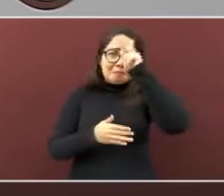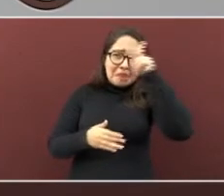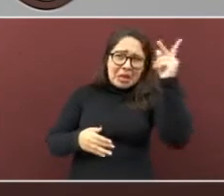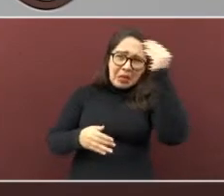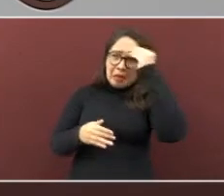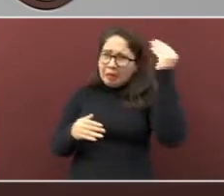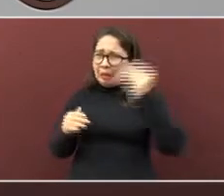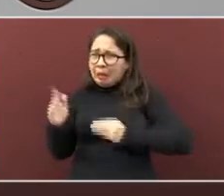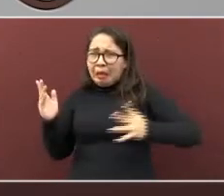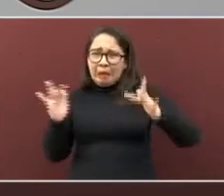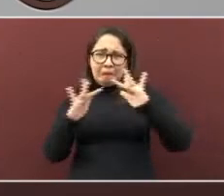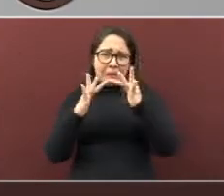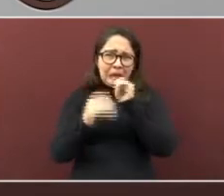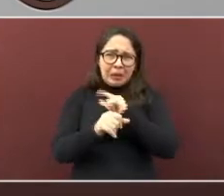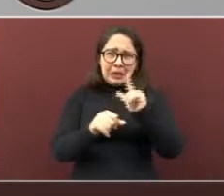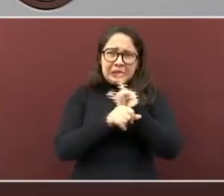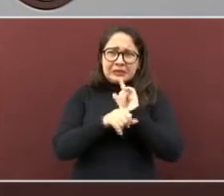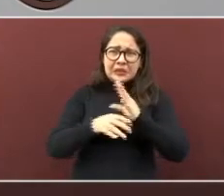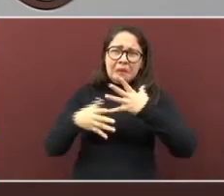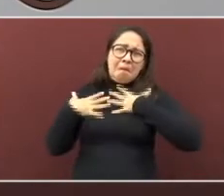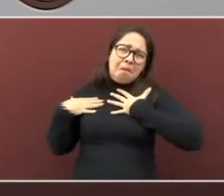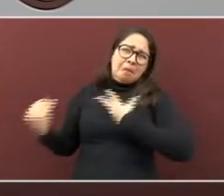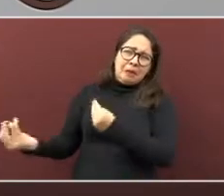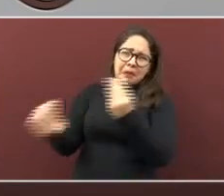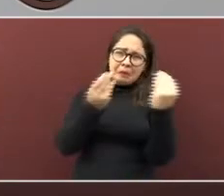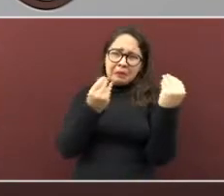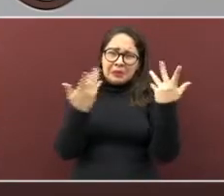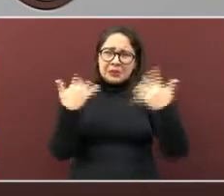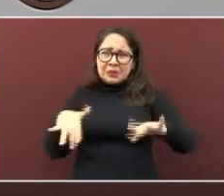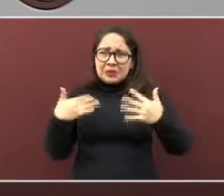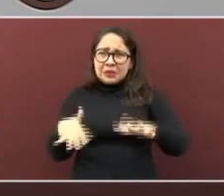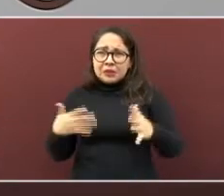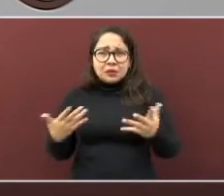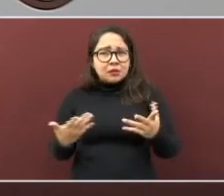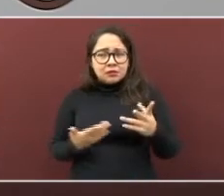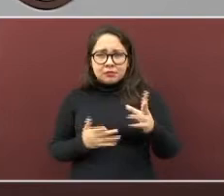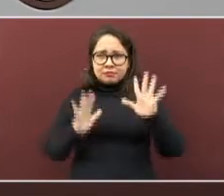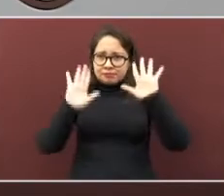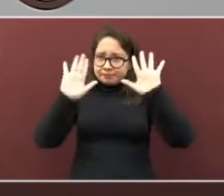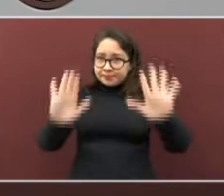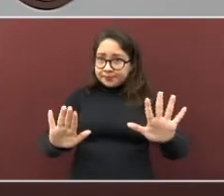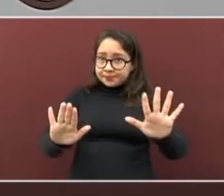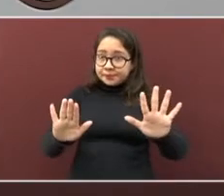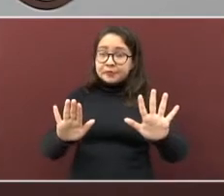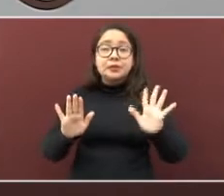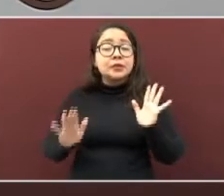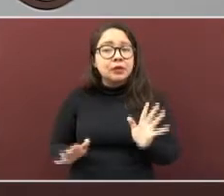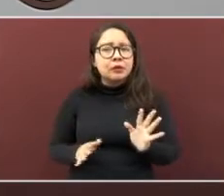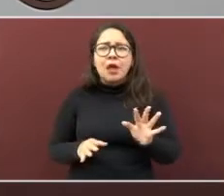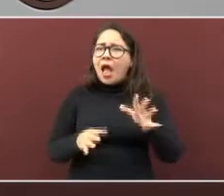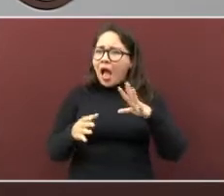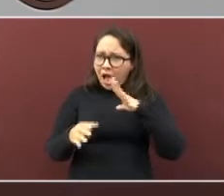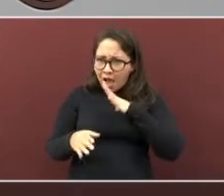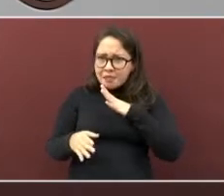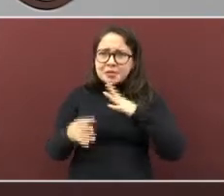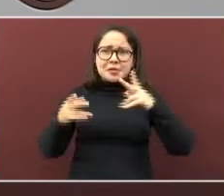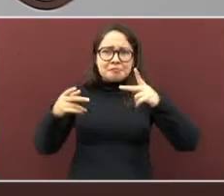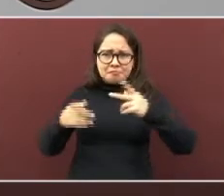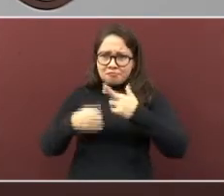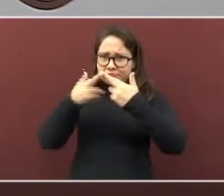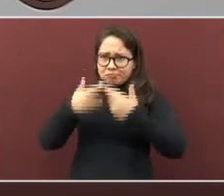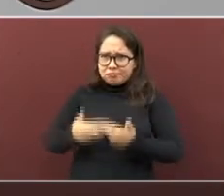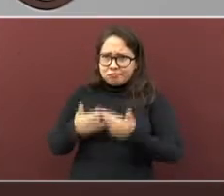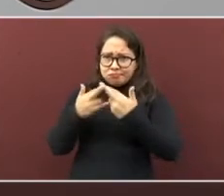dicen en las redes sociales, ya que por supuesto que tenemos capacidad para atender